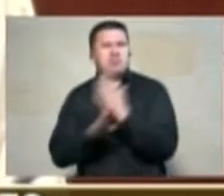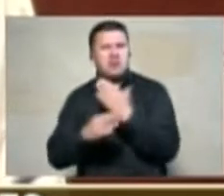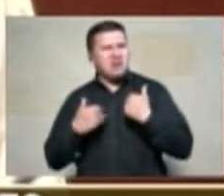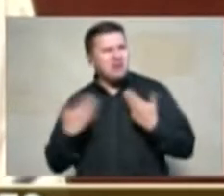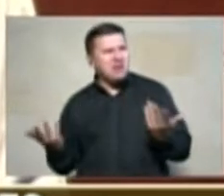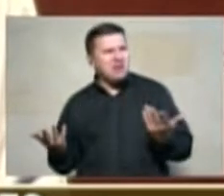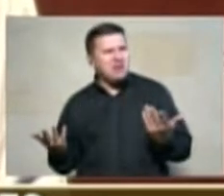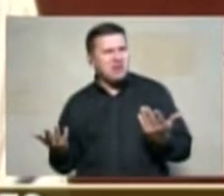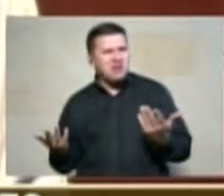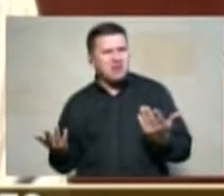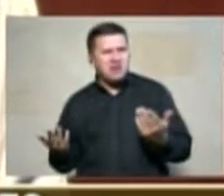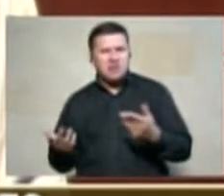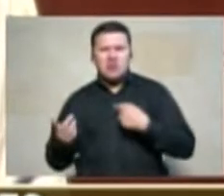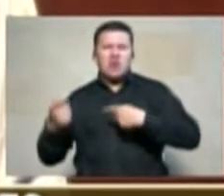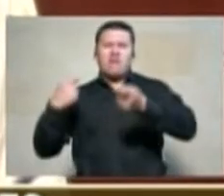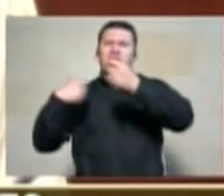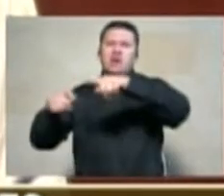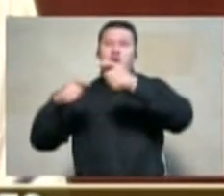campesinos que vendieron